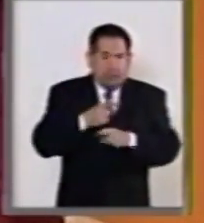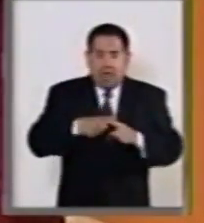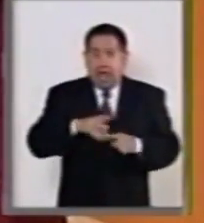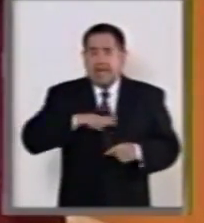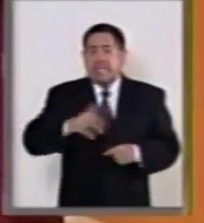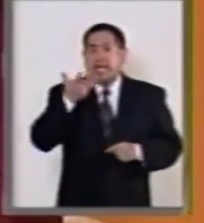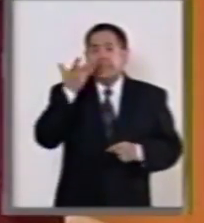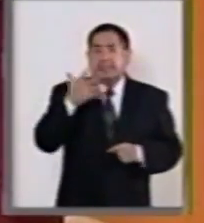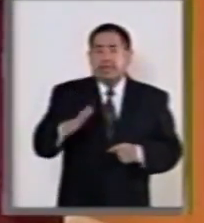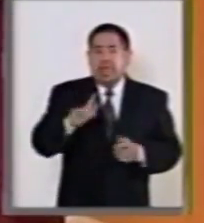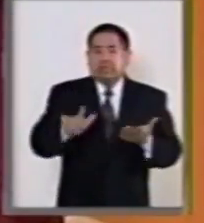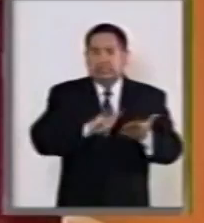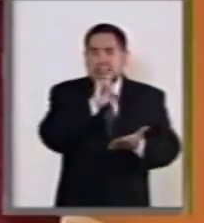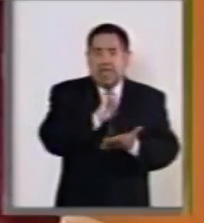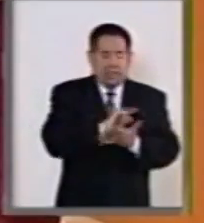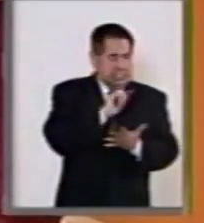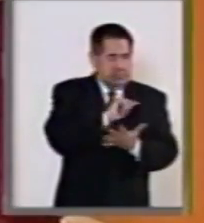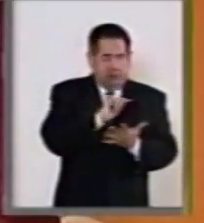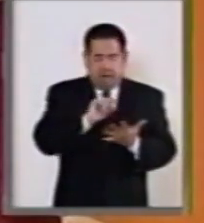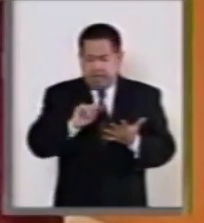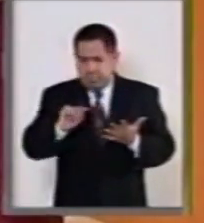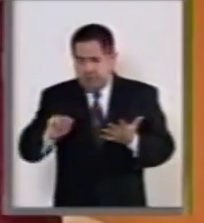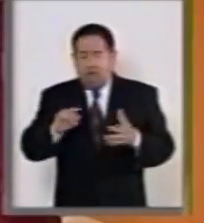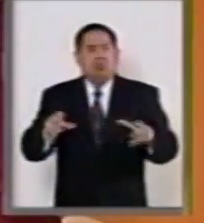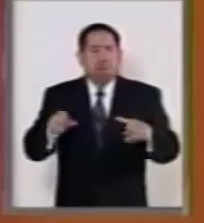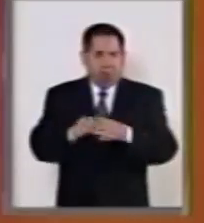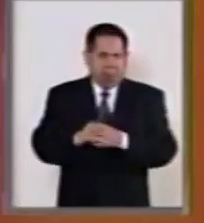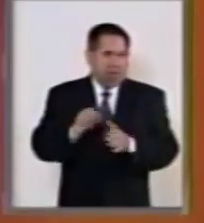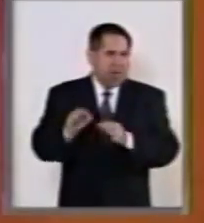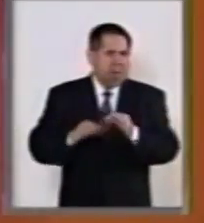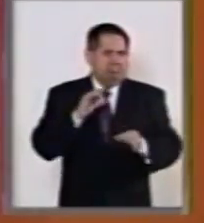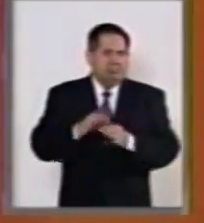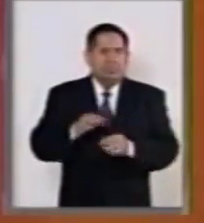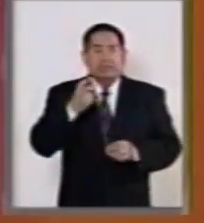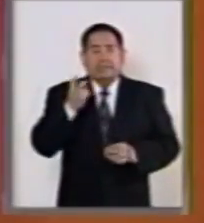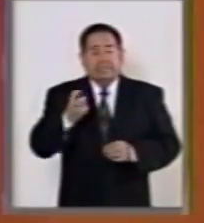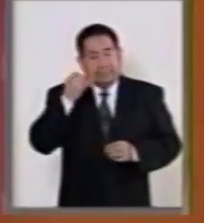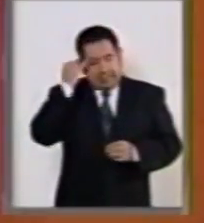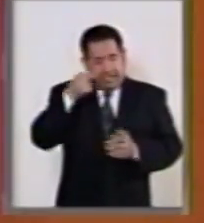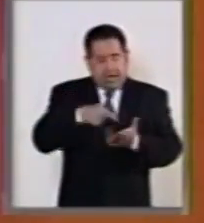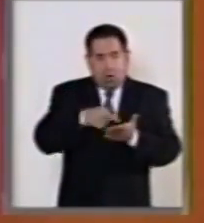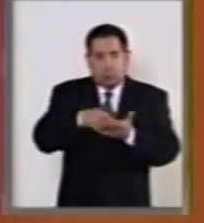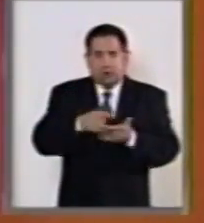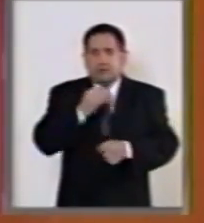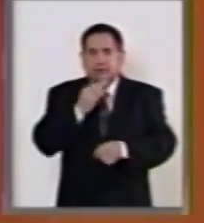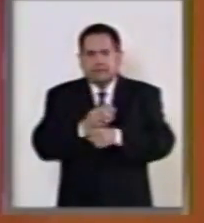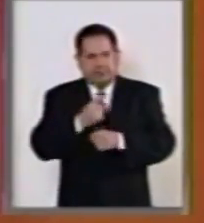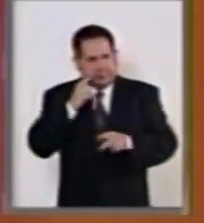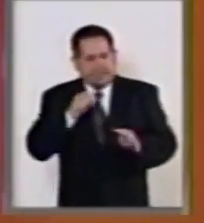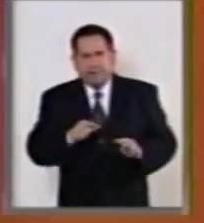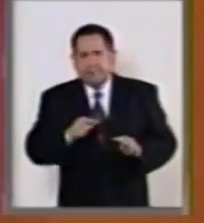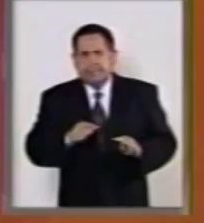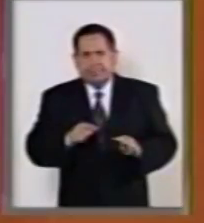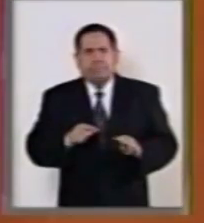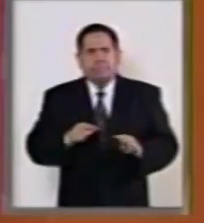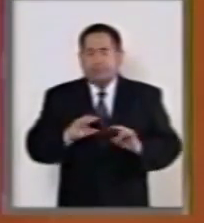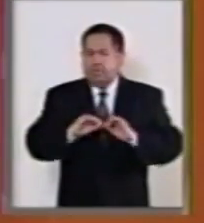leyes, de estos 10 ordenamientos jurídicos y que esta minuta identifica de manera